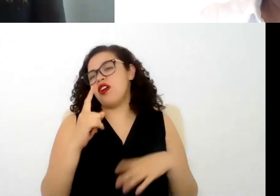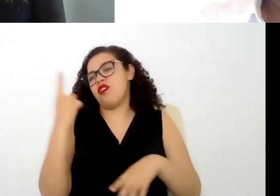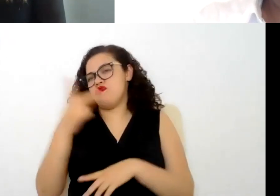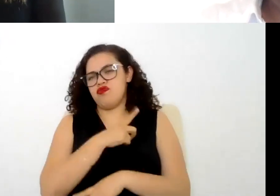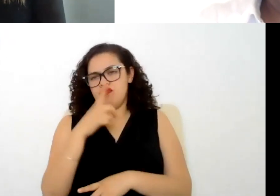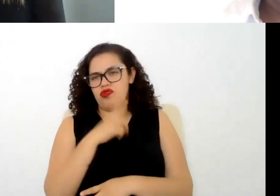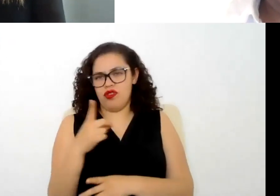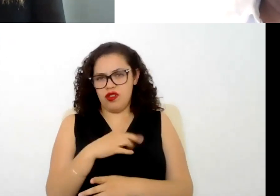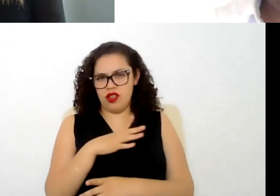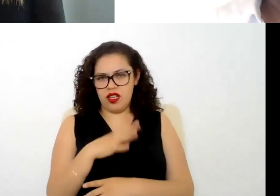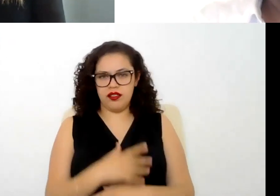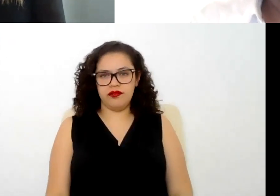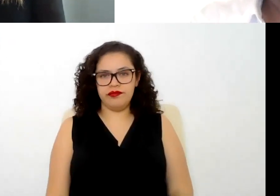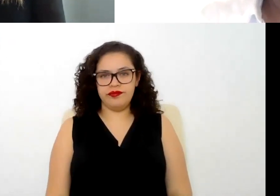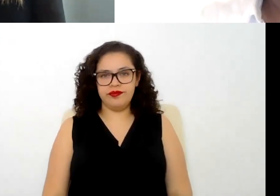instrumento